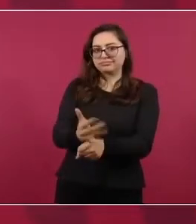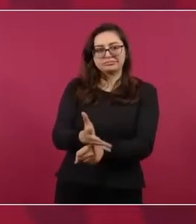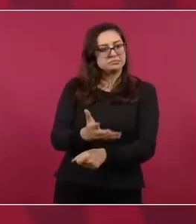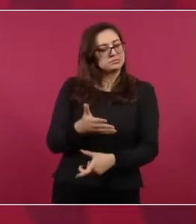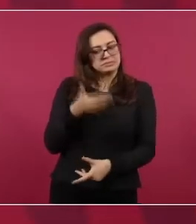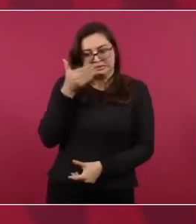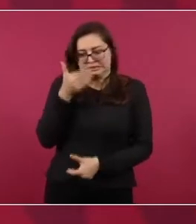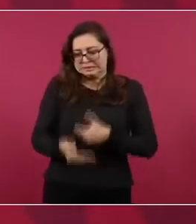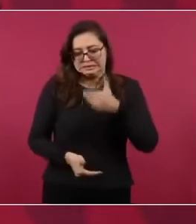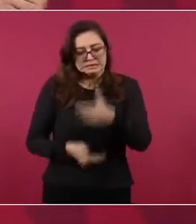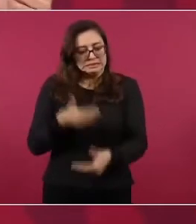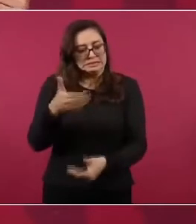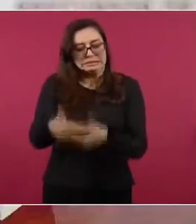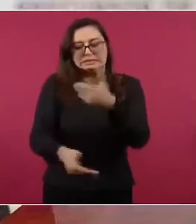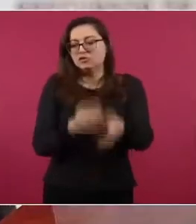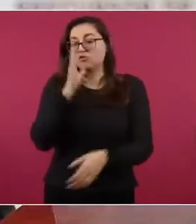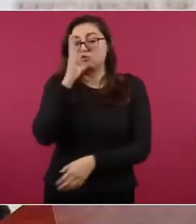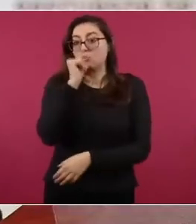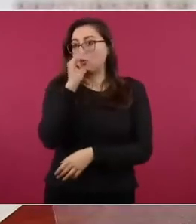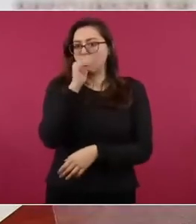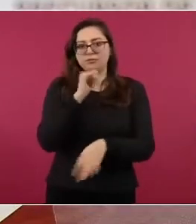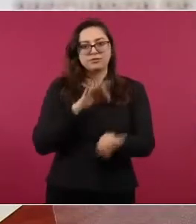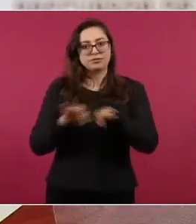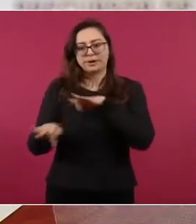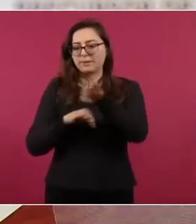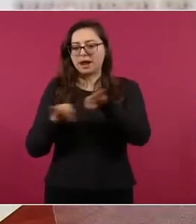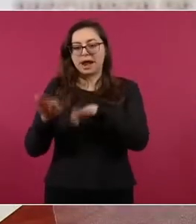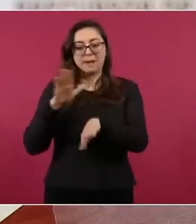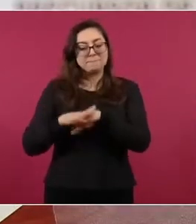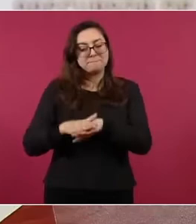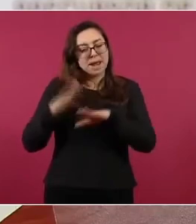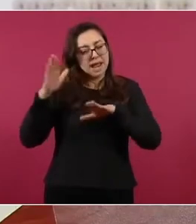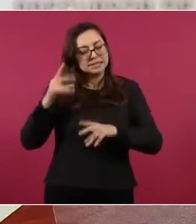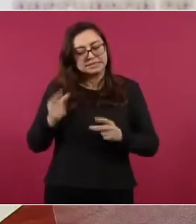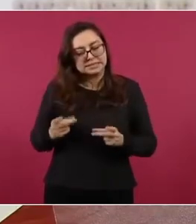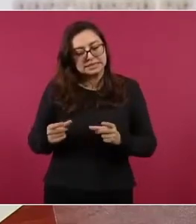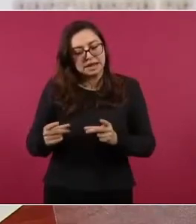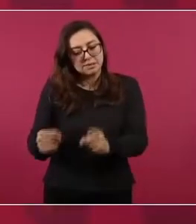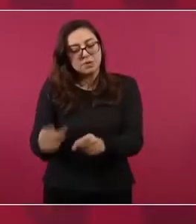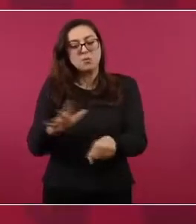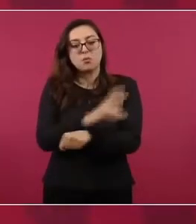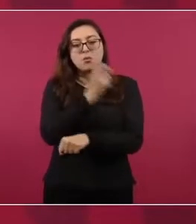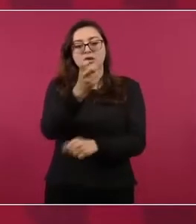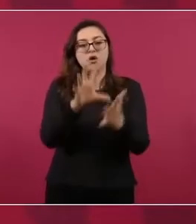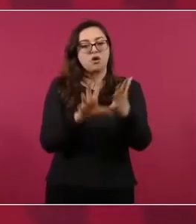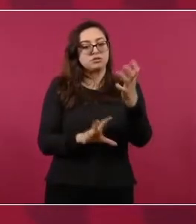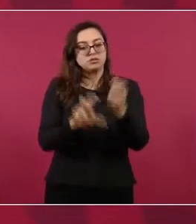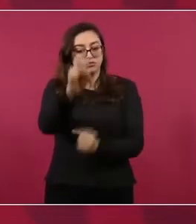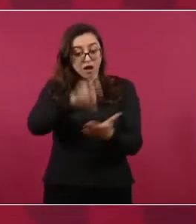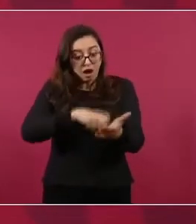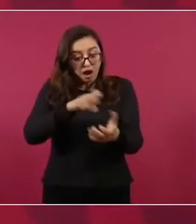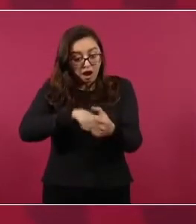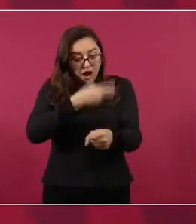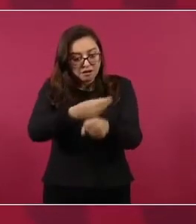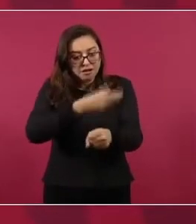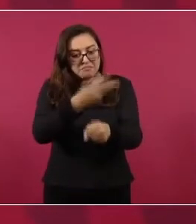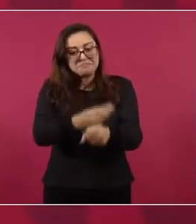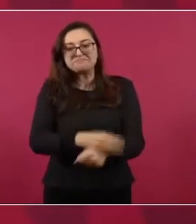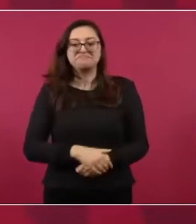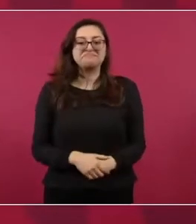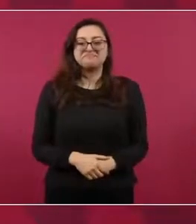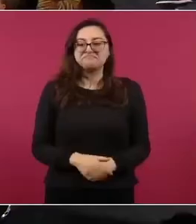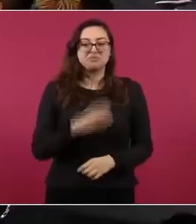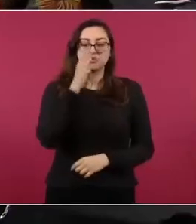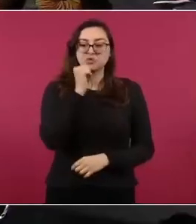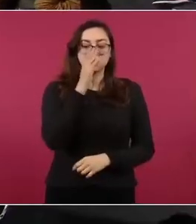pues se han dedicado a impedir que se reforme la Constitución, como es